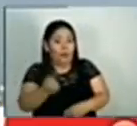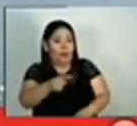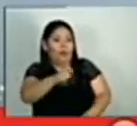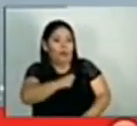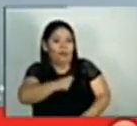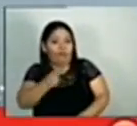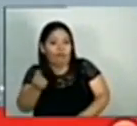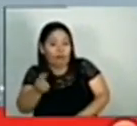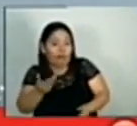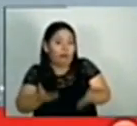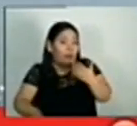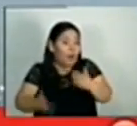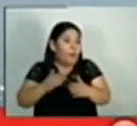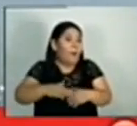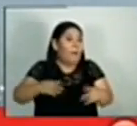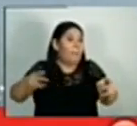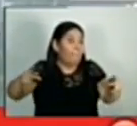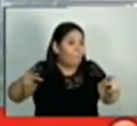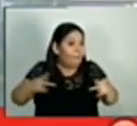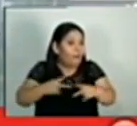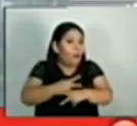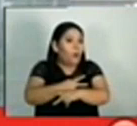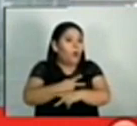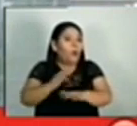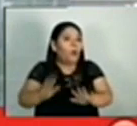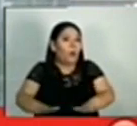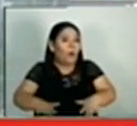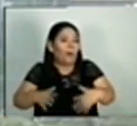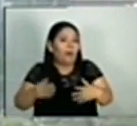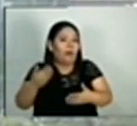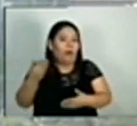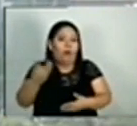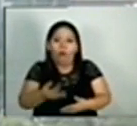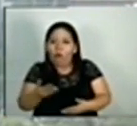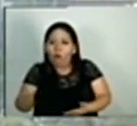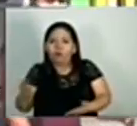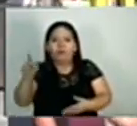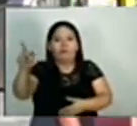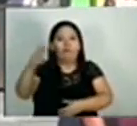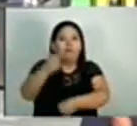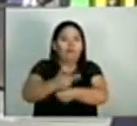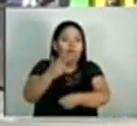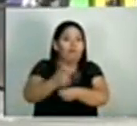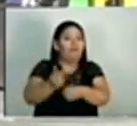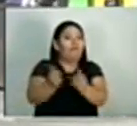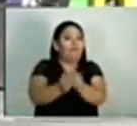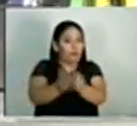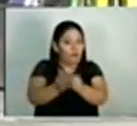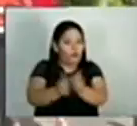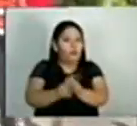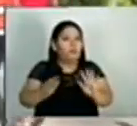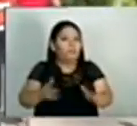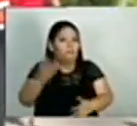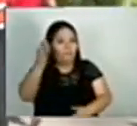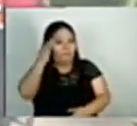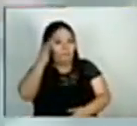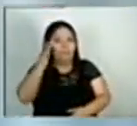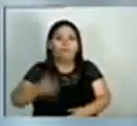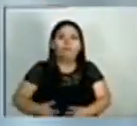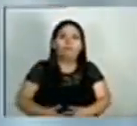la situación podría empeorar aún más ante la escalada de precios por la crisis en Guatemala. Conozca el panorama.